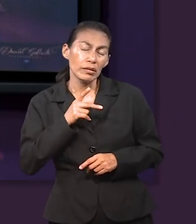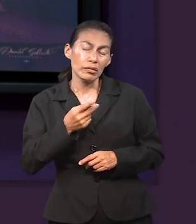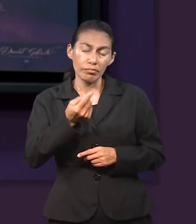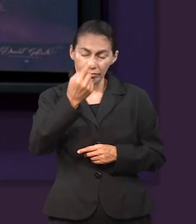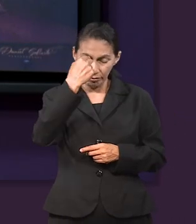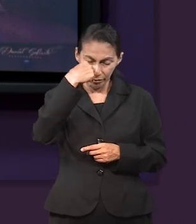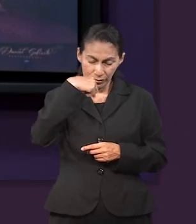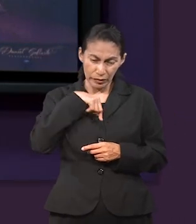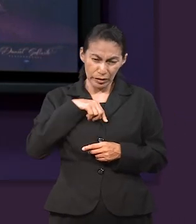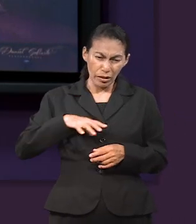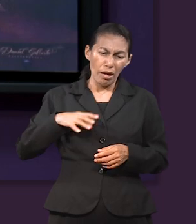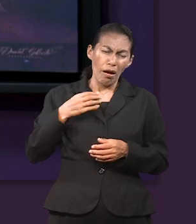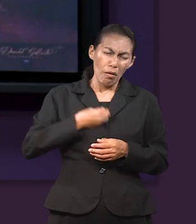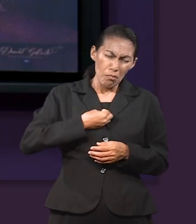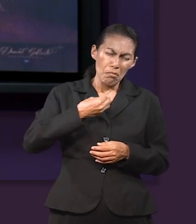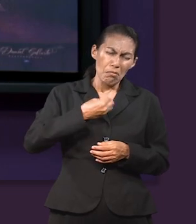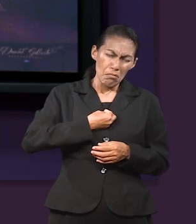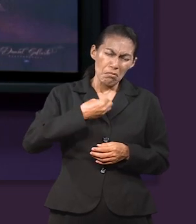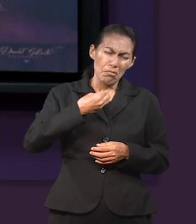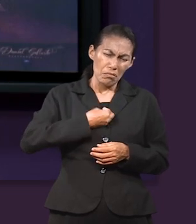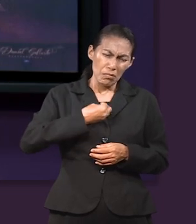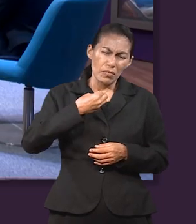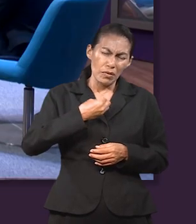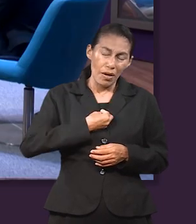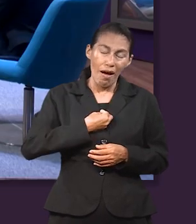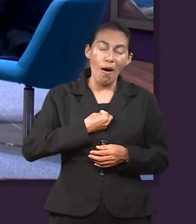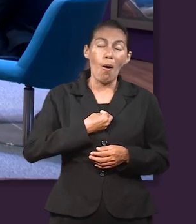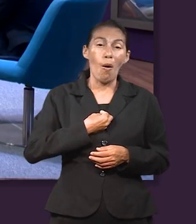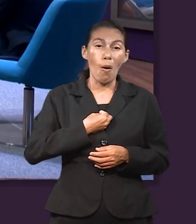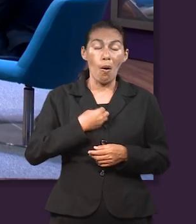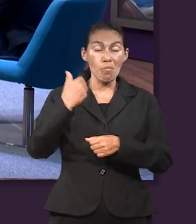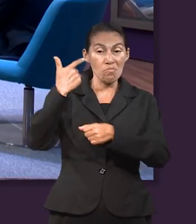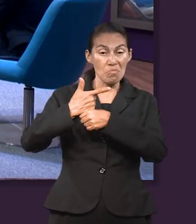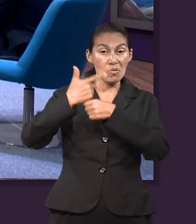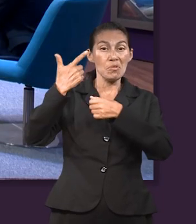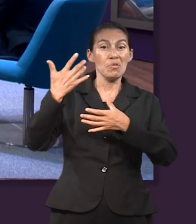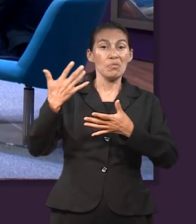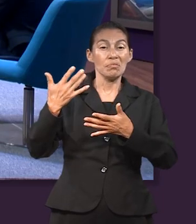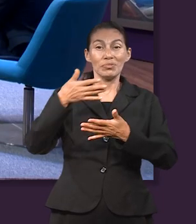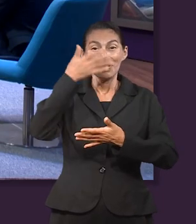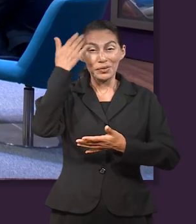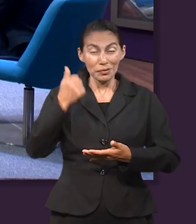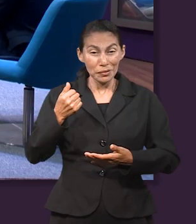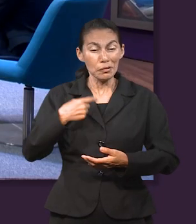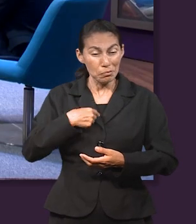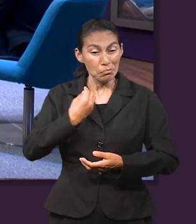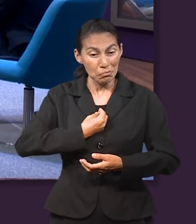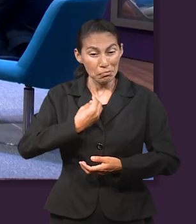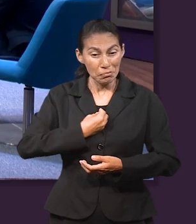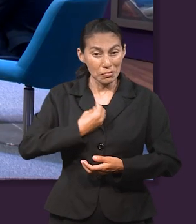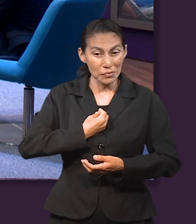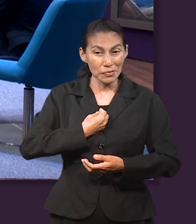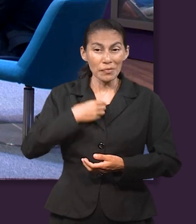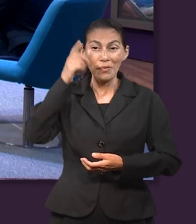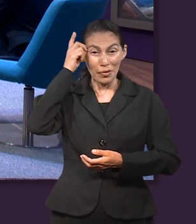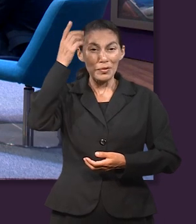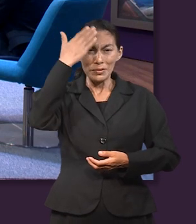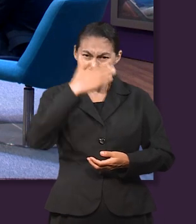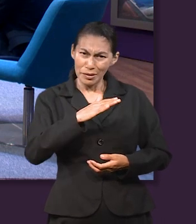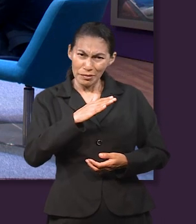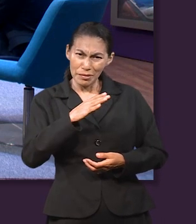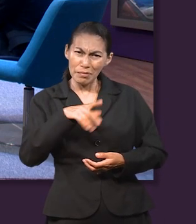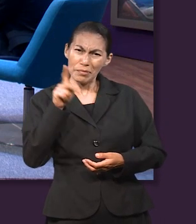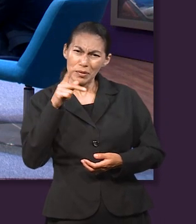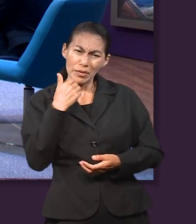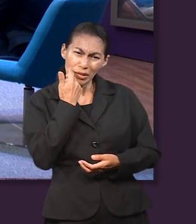sabías hasta pasarla. Entonces, me parece algo muy bonito, muy interesante, como es Dios sabe qué es lo que podemos soportar. Dios sabe qué es lo